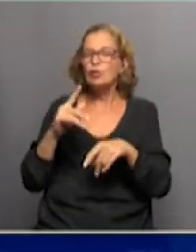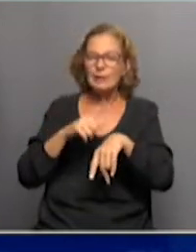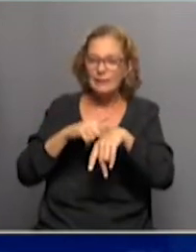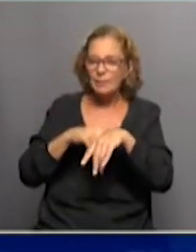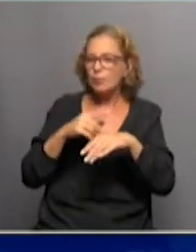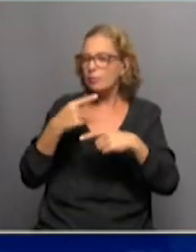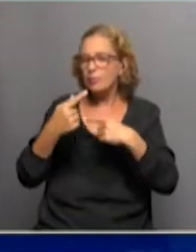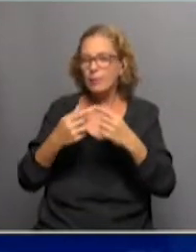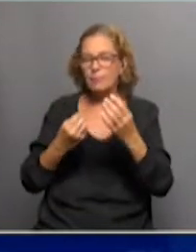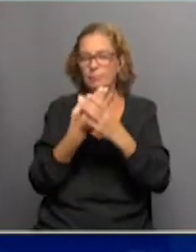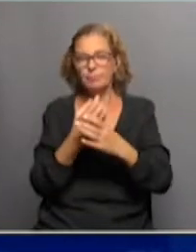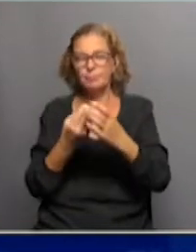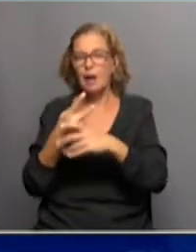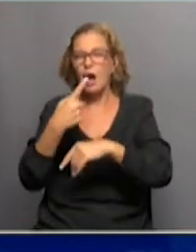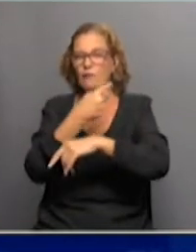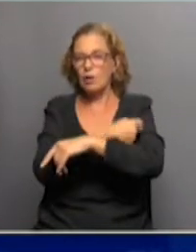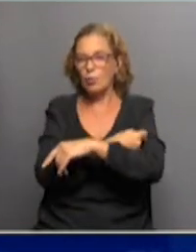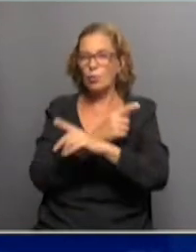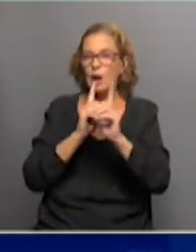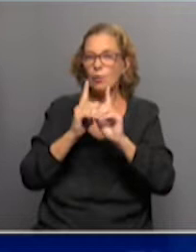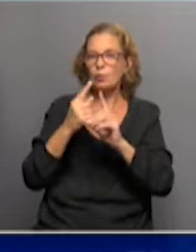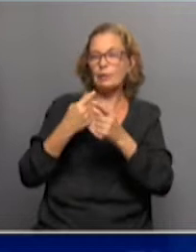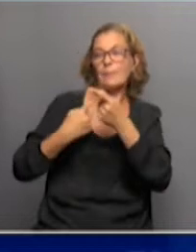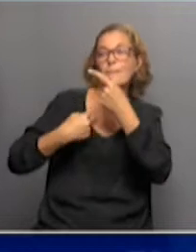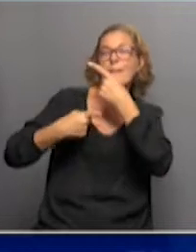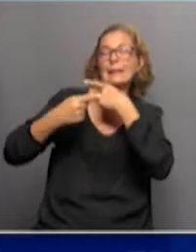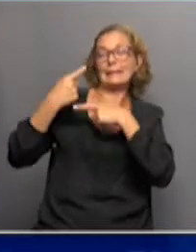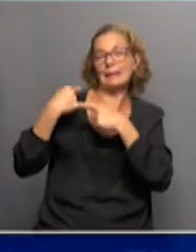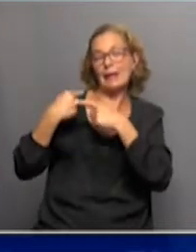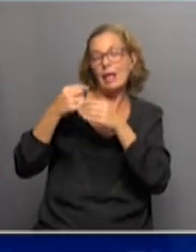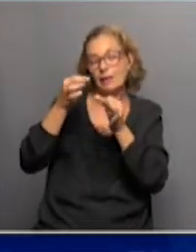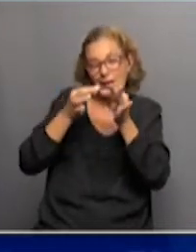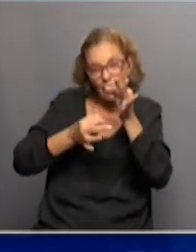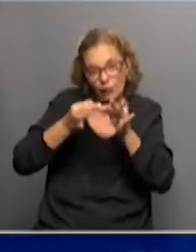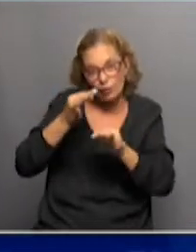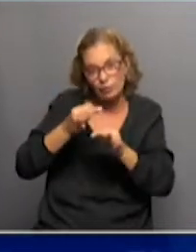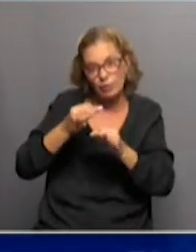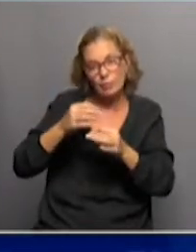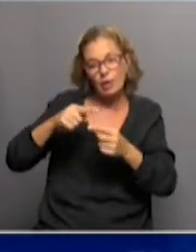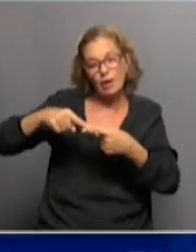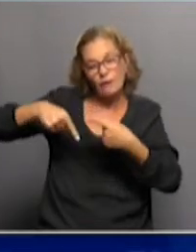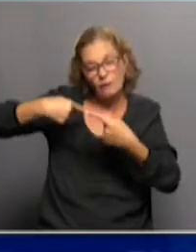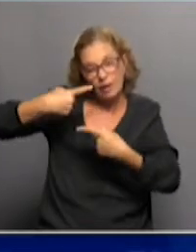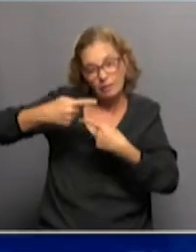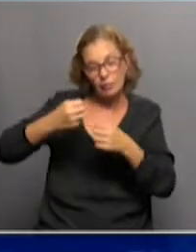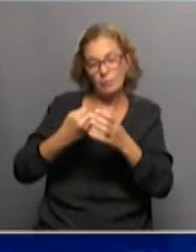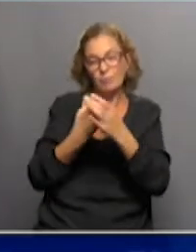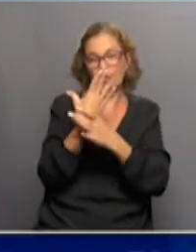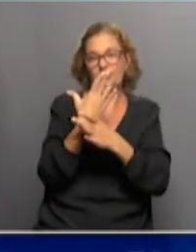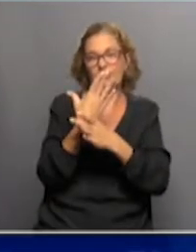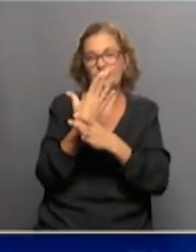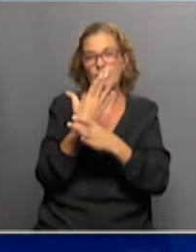están apareciendo, bueno, hay vacunas que están un poco más atrasadas en las fases y que van avanzando, van apareciendo